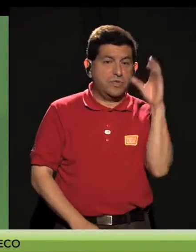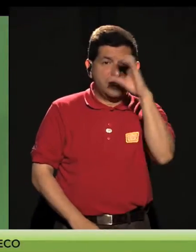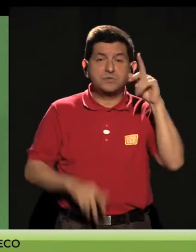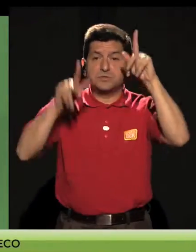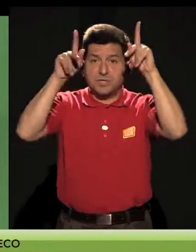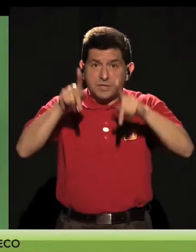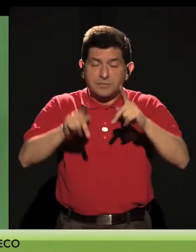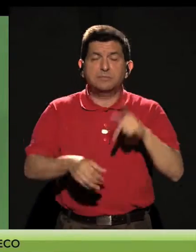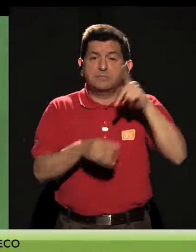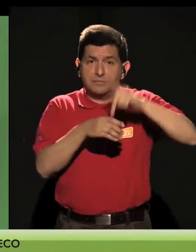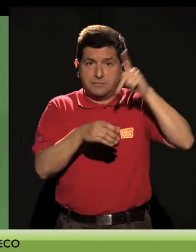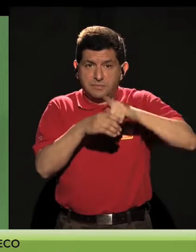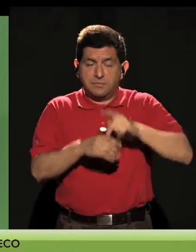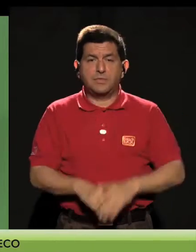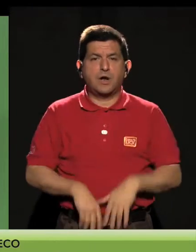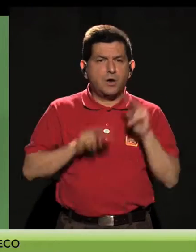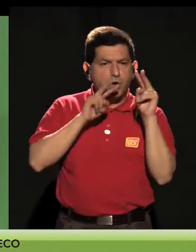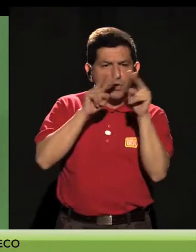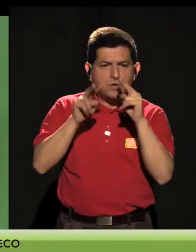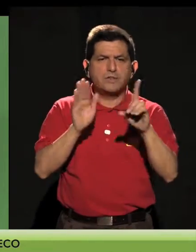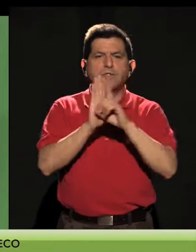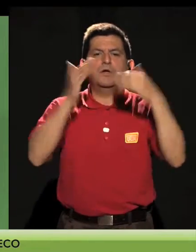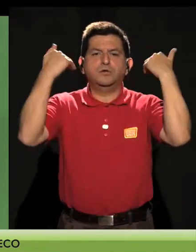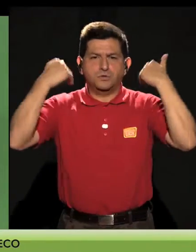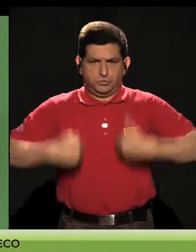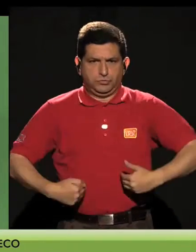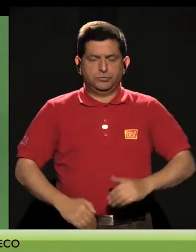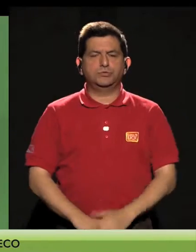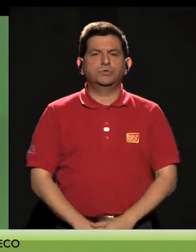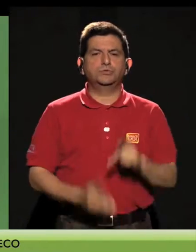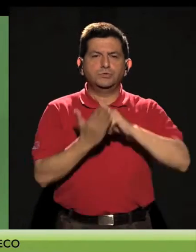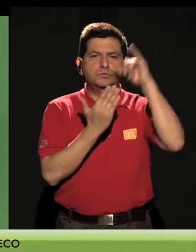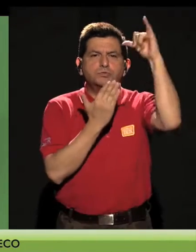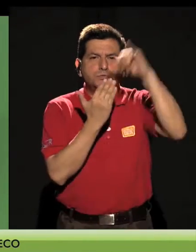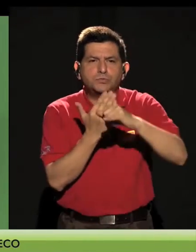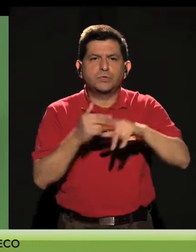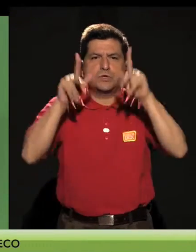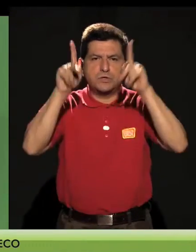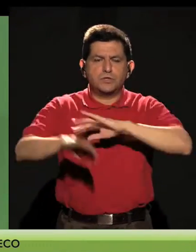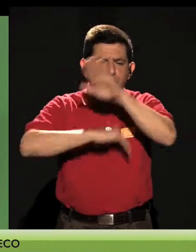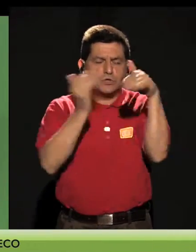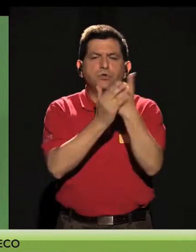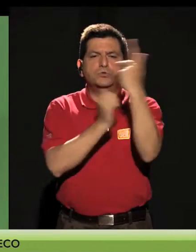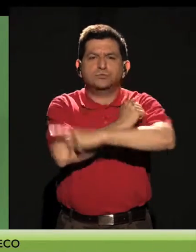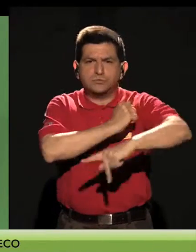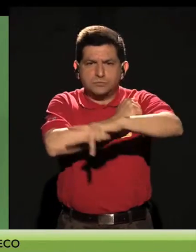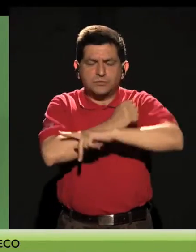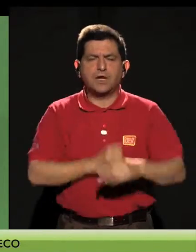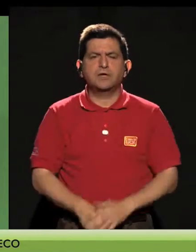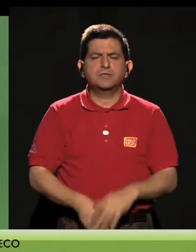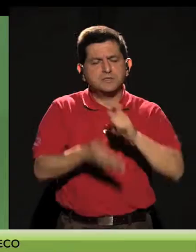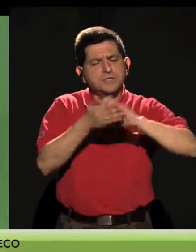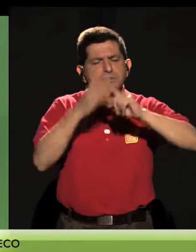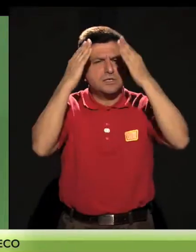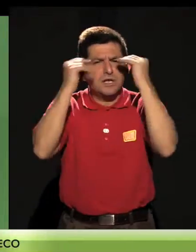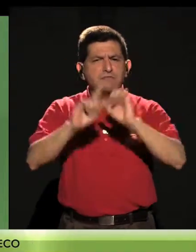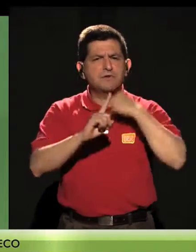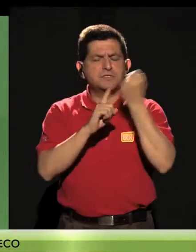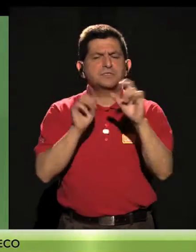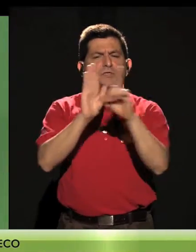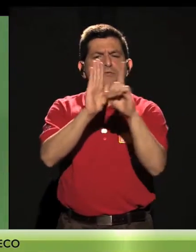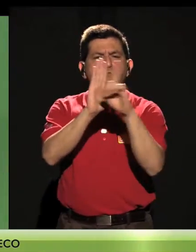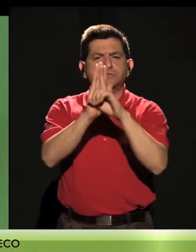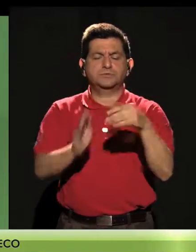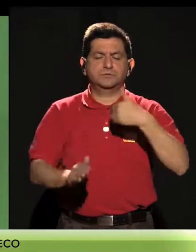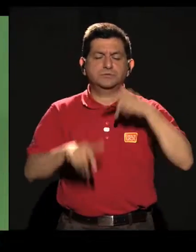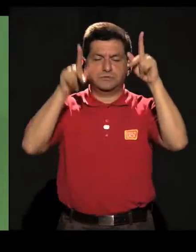AGECO está buscando personas para participar en su Observatorio de Derechos Humanos, un proyecto en que personas de todo el territorio escriben reportes sobre la